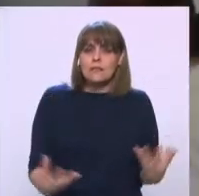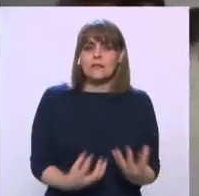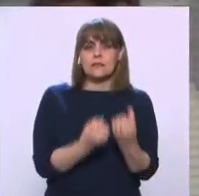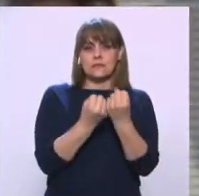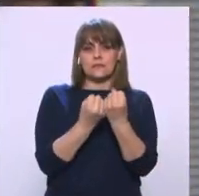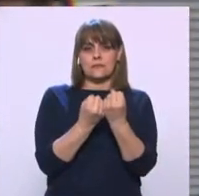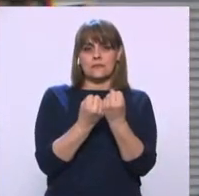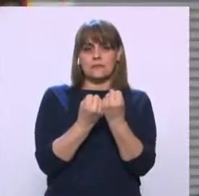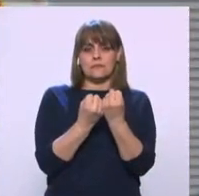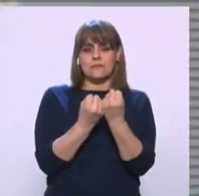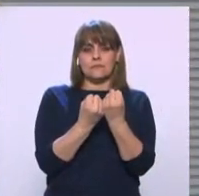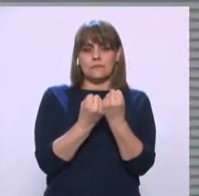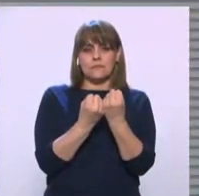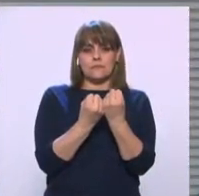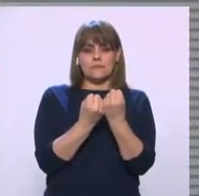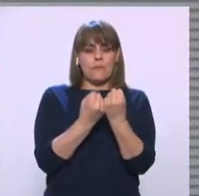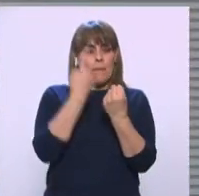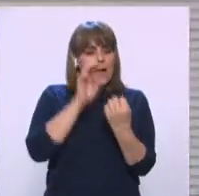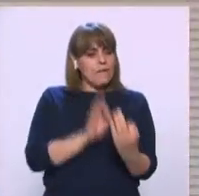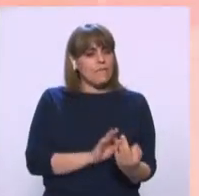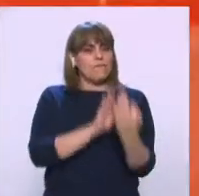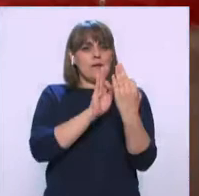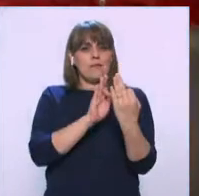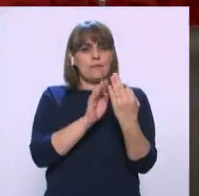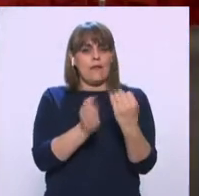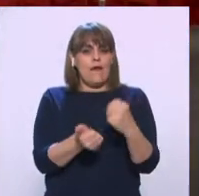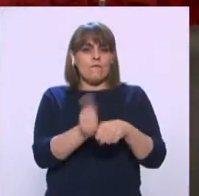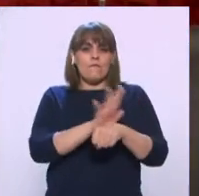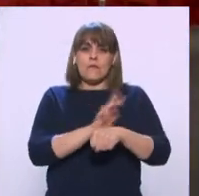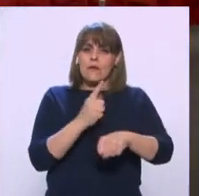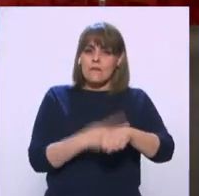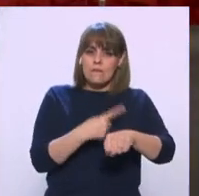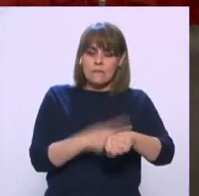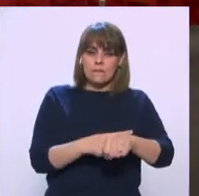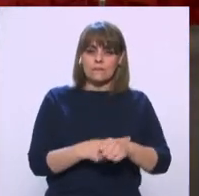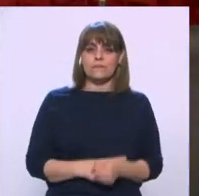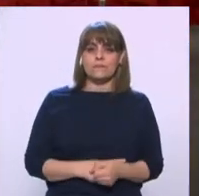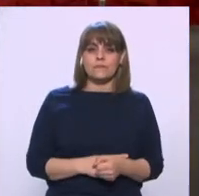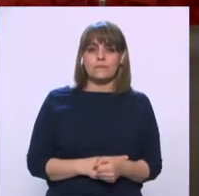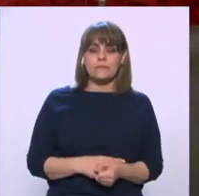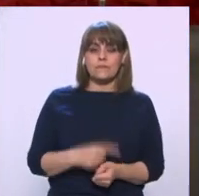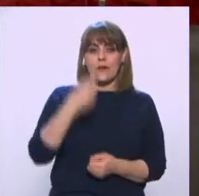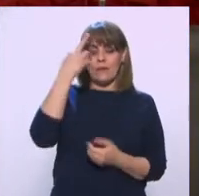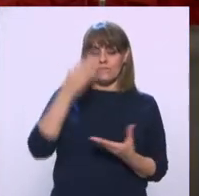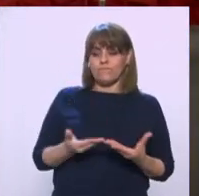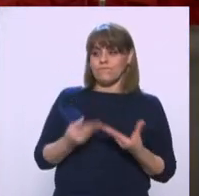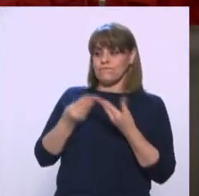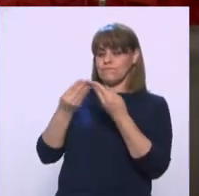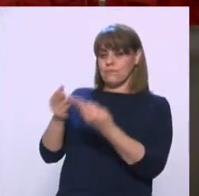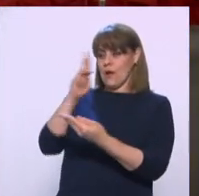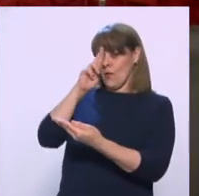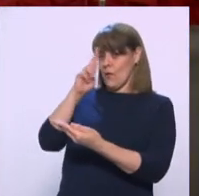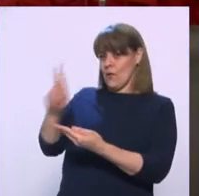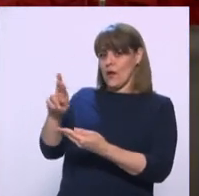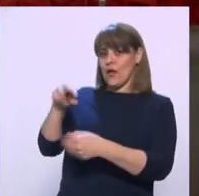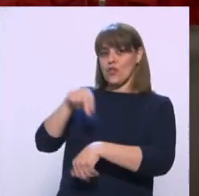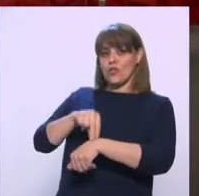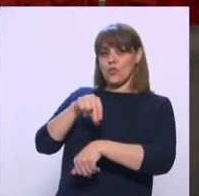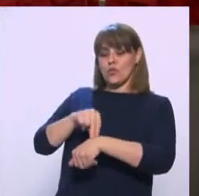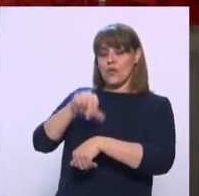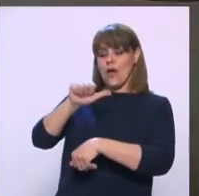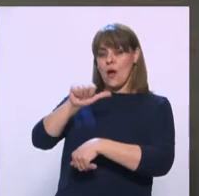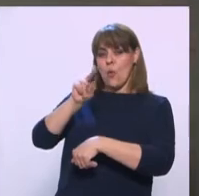enfrentando la pandemia. Recibe el reconocimiento al mérito médico la doctora